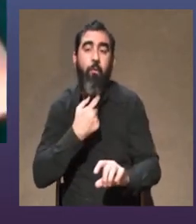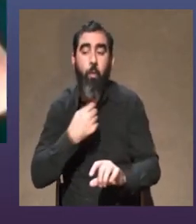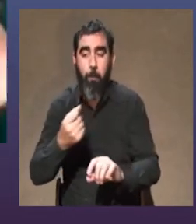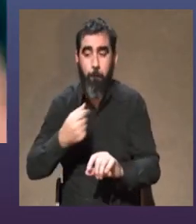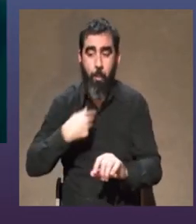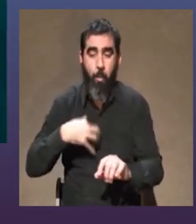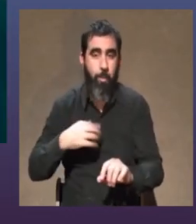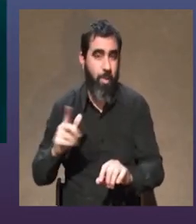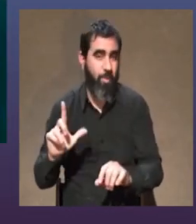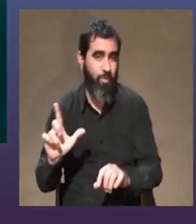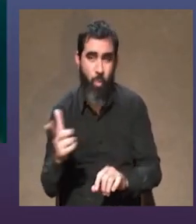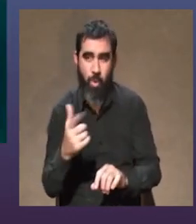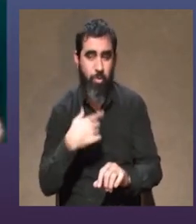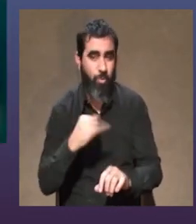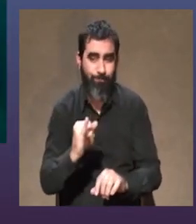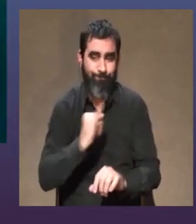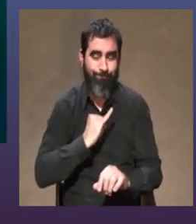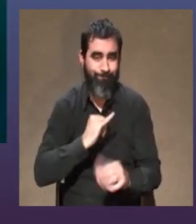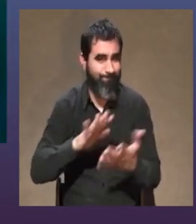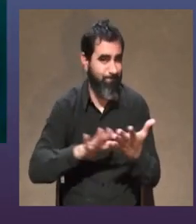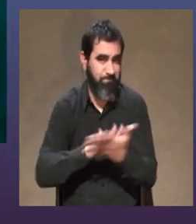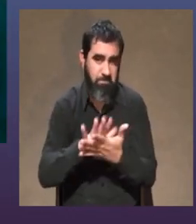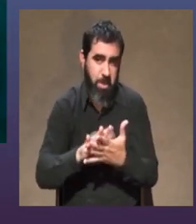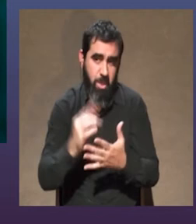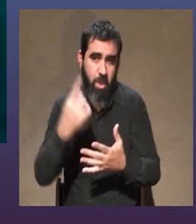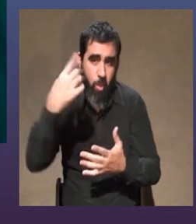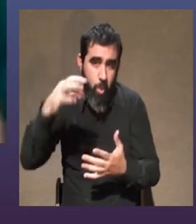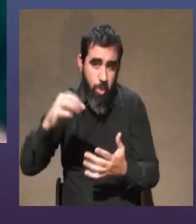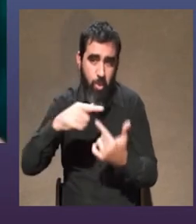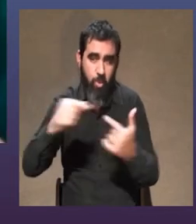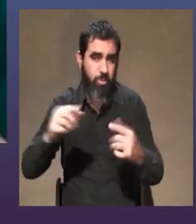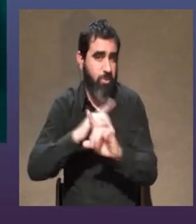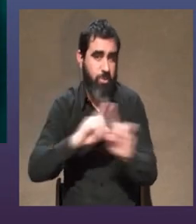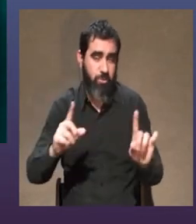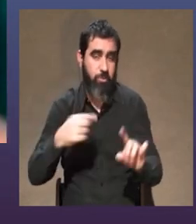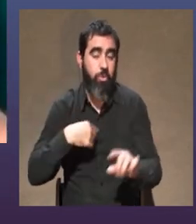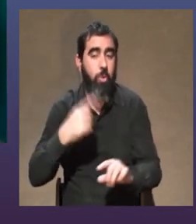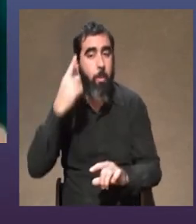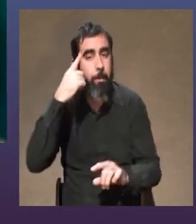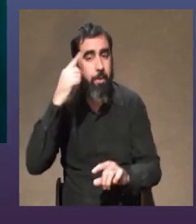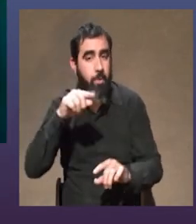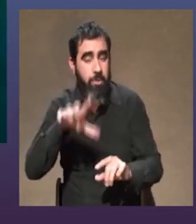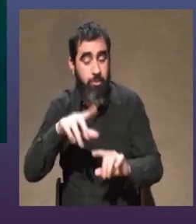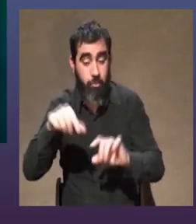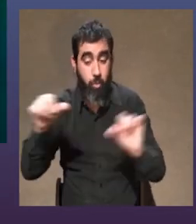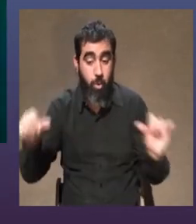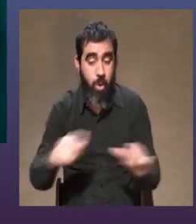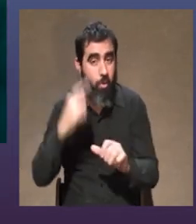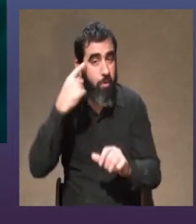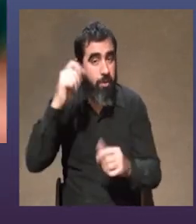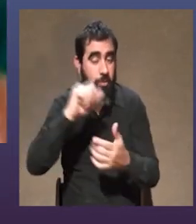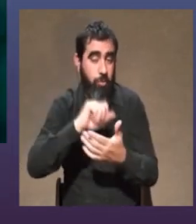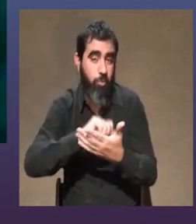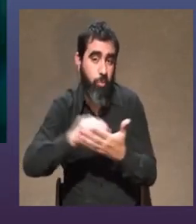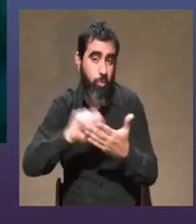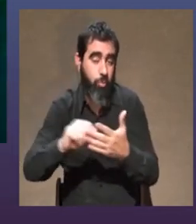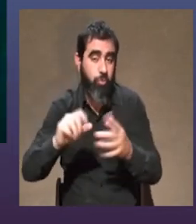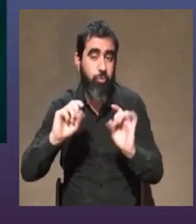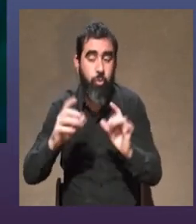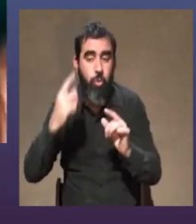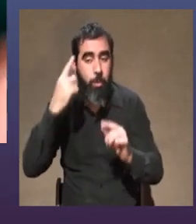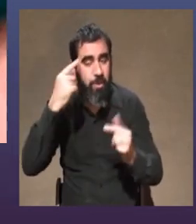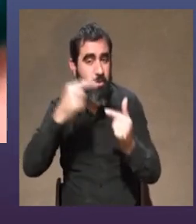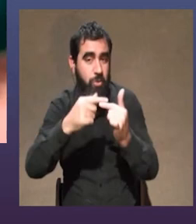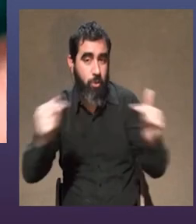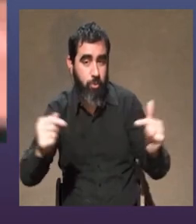no me identifico con eso o no pienso en eso cuando estoy haciendo pienso en la cosa para mí está